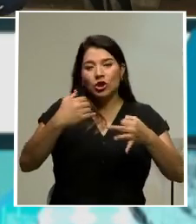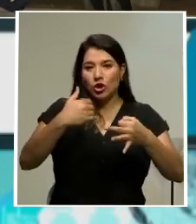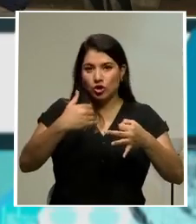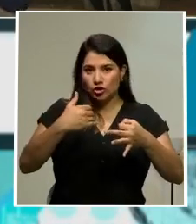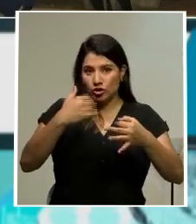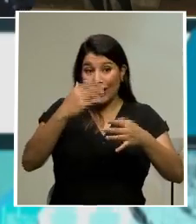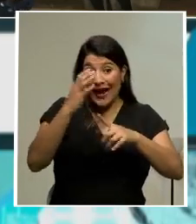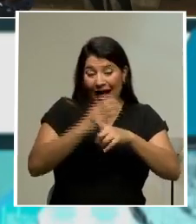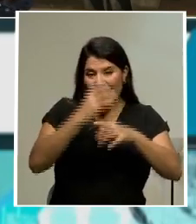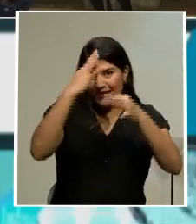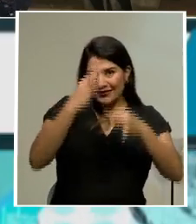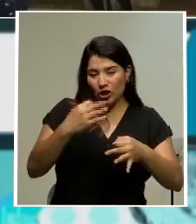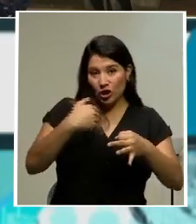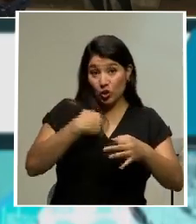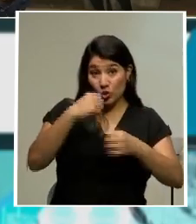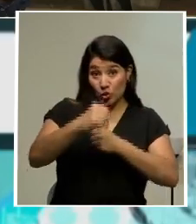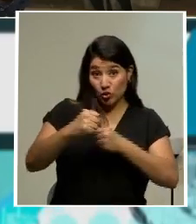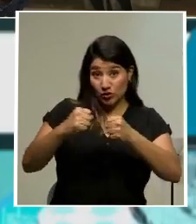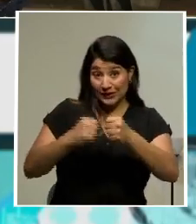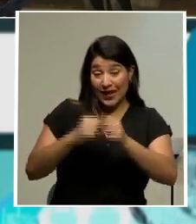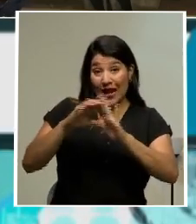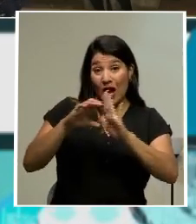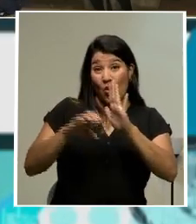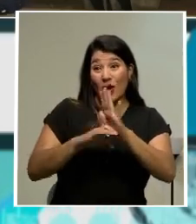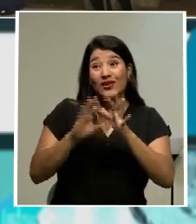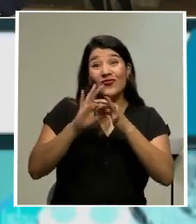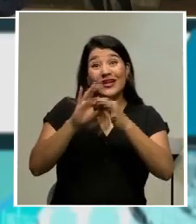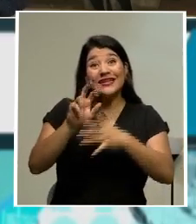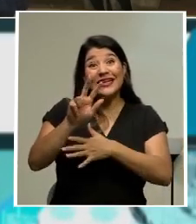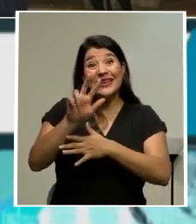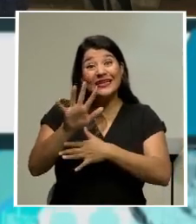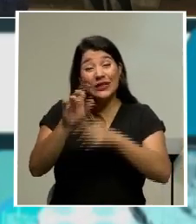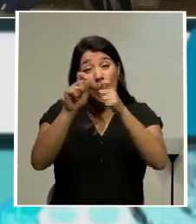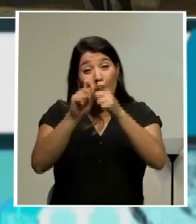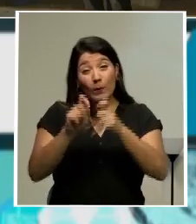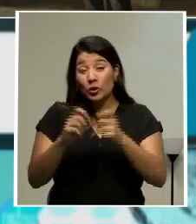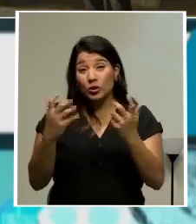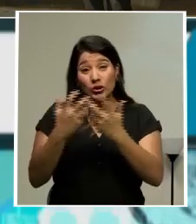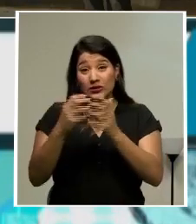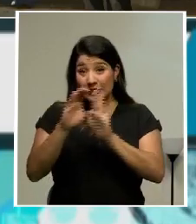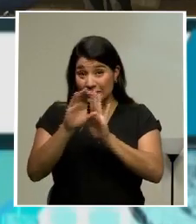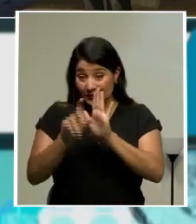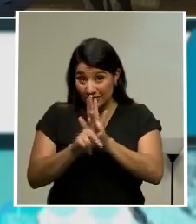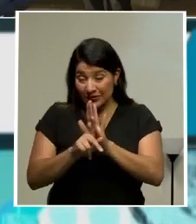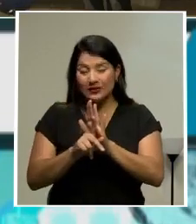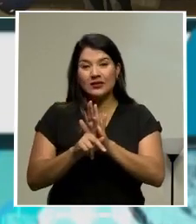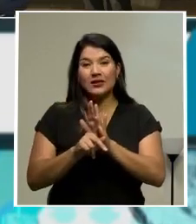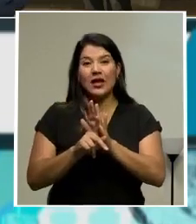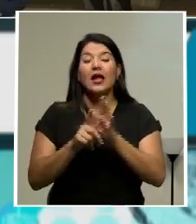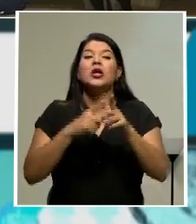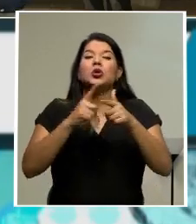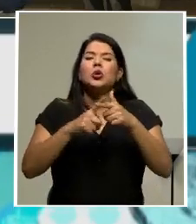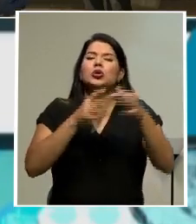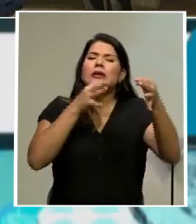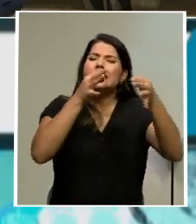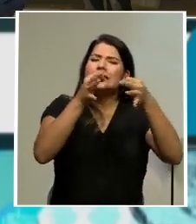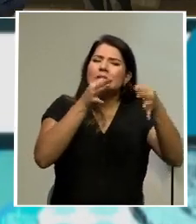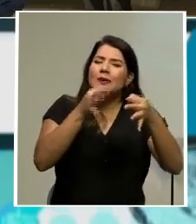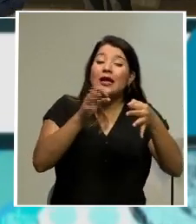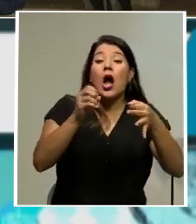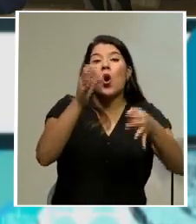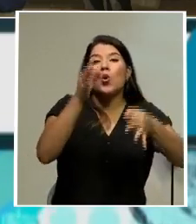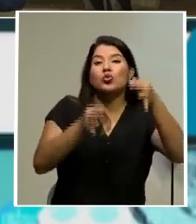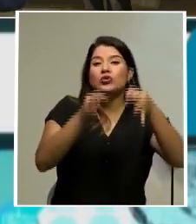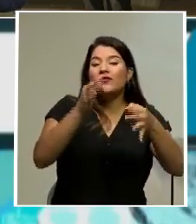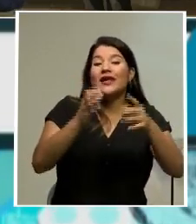ante estas 35 inconstitucionalidades o también en cada uno de los puntos que los magistrados